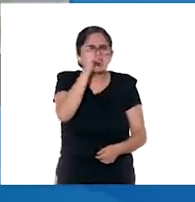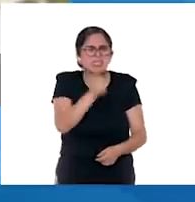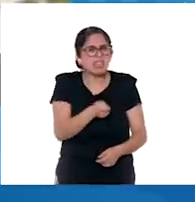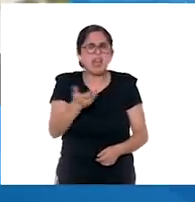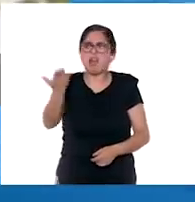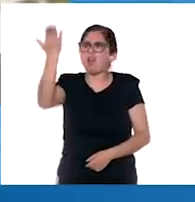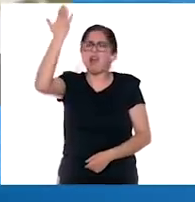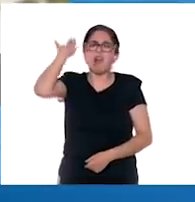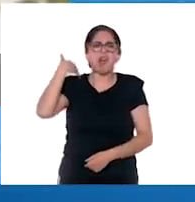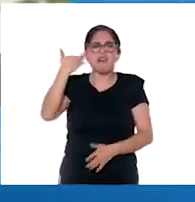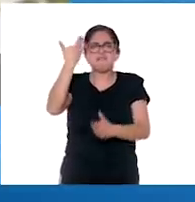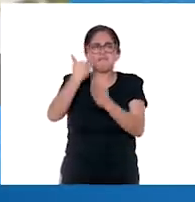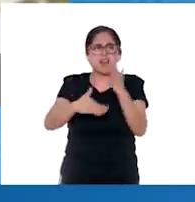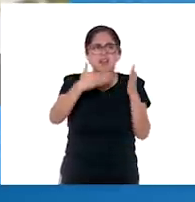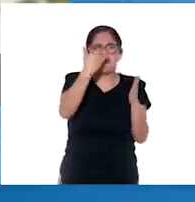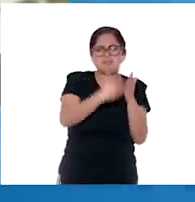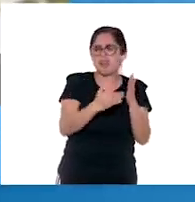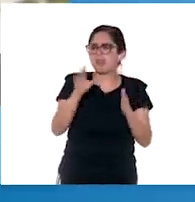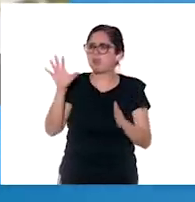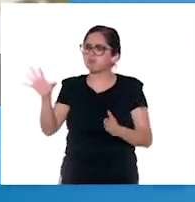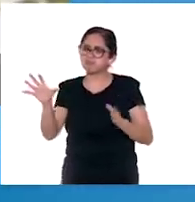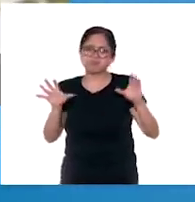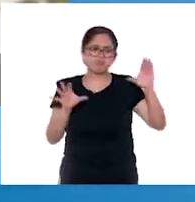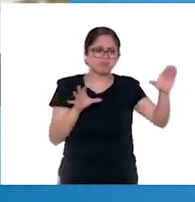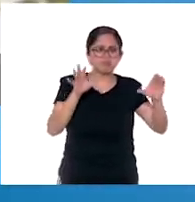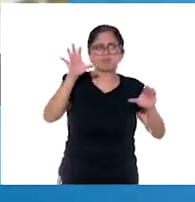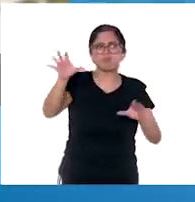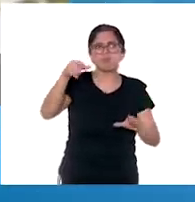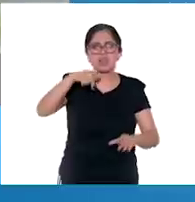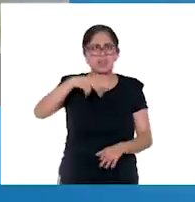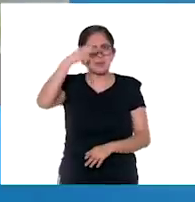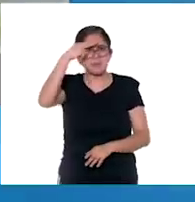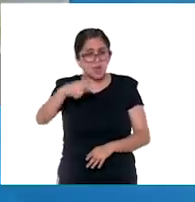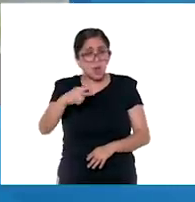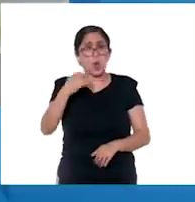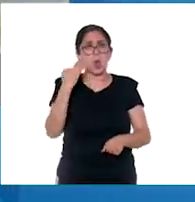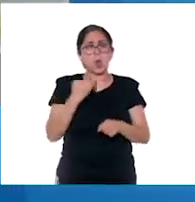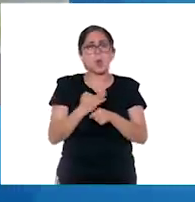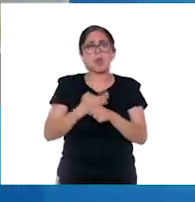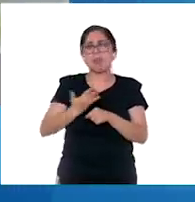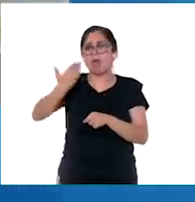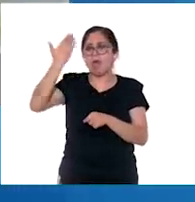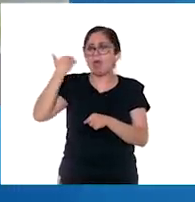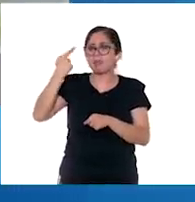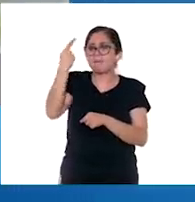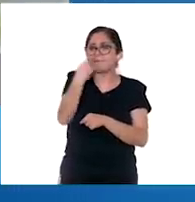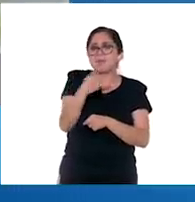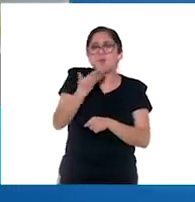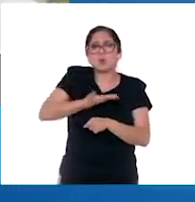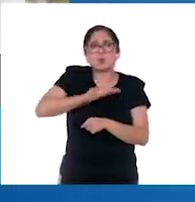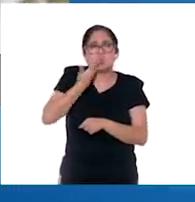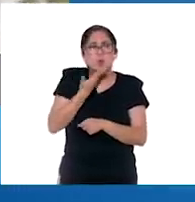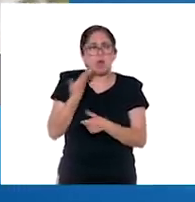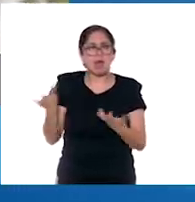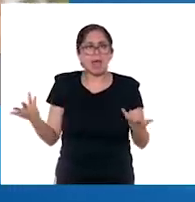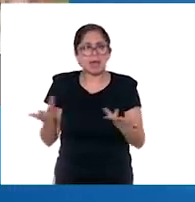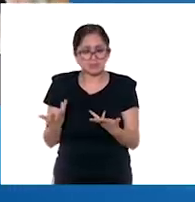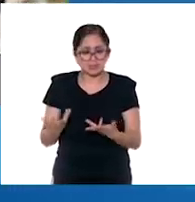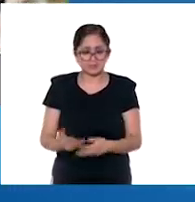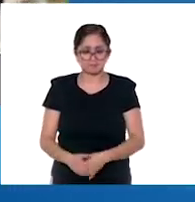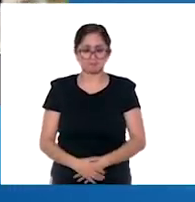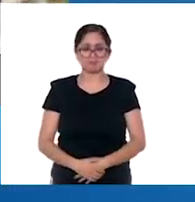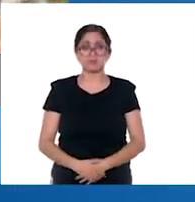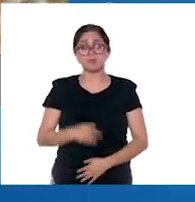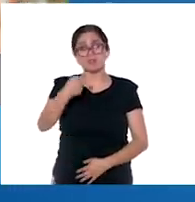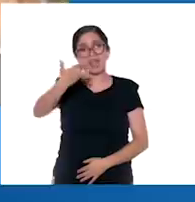había tanta separación en ciertas partes del país, ¿no? Que había una integración bastante cotidiana, ¿no? Sí, como que hay un mito alrededor de que la época